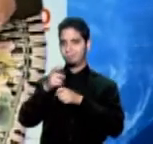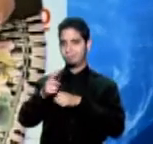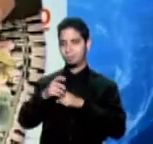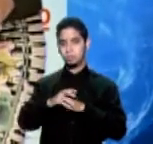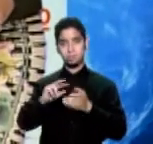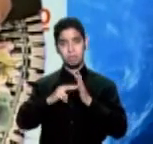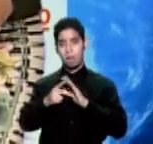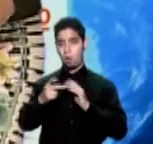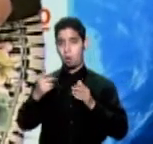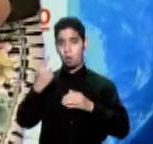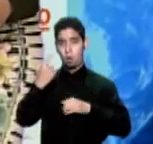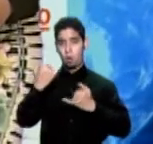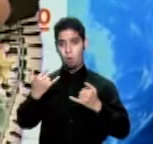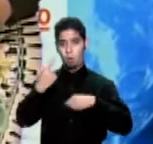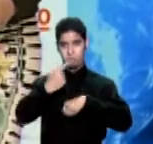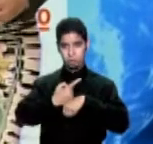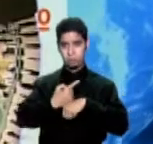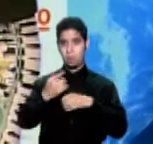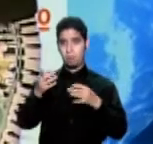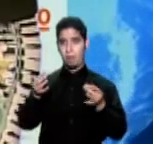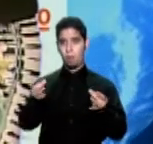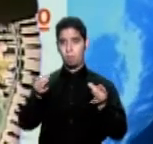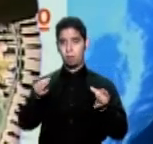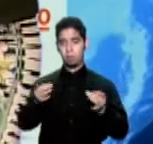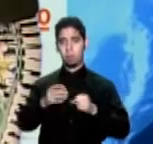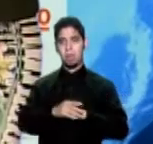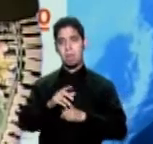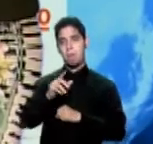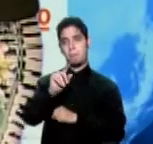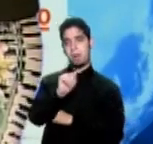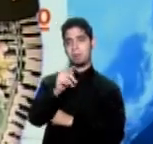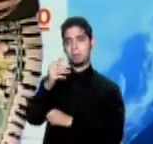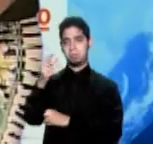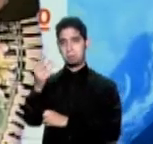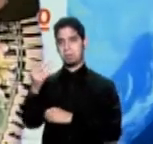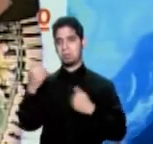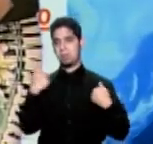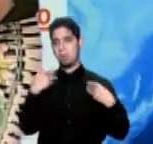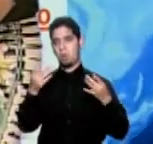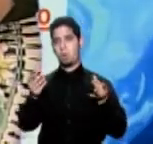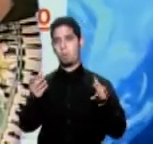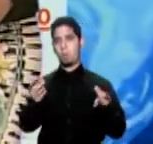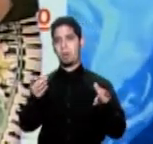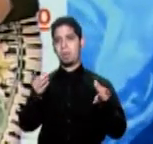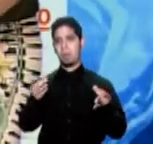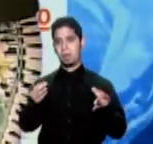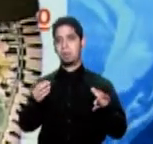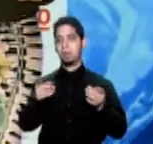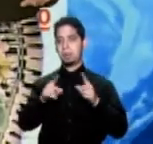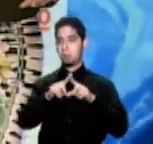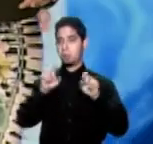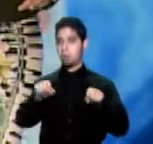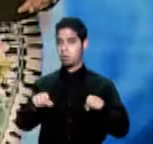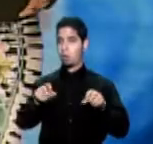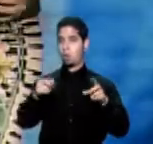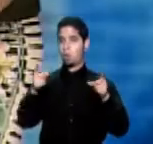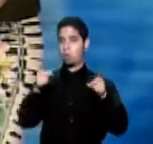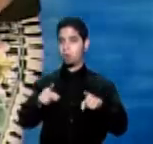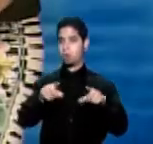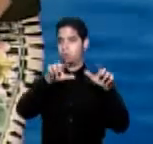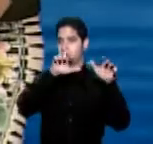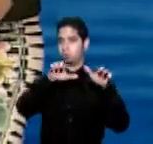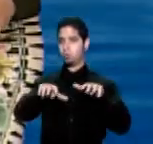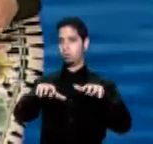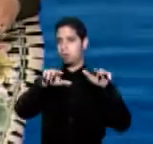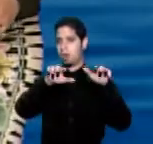húmedo martes y miércoles continuaríamos con algo de humedad residual que ayudaría al desarrollo de aguaceros especialmente en horas de la